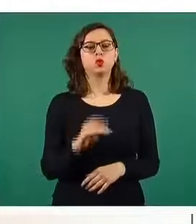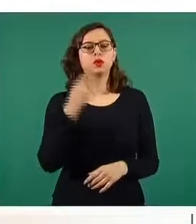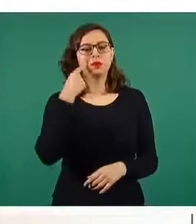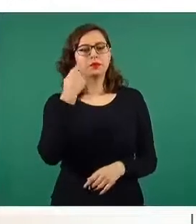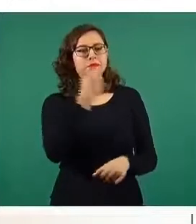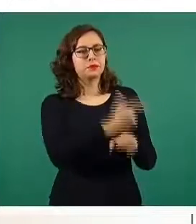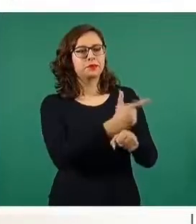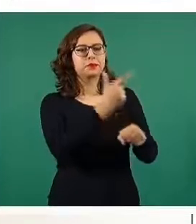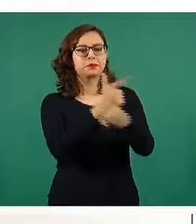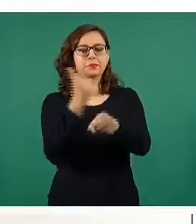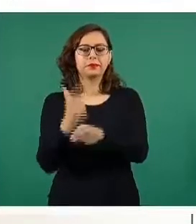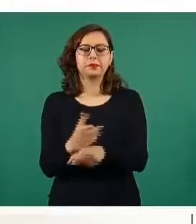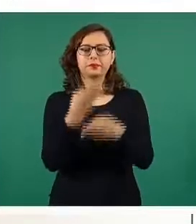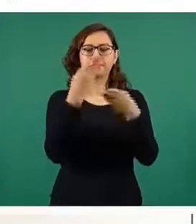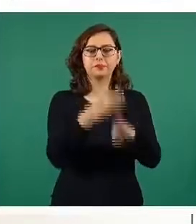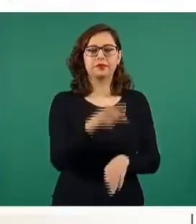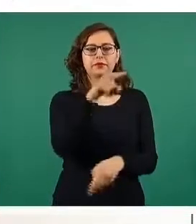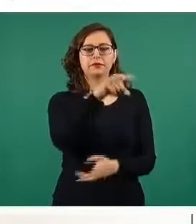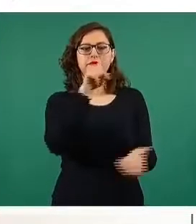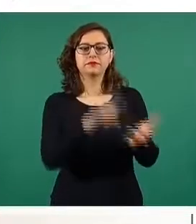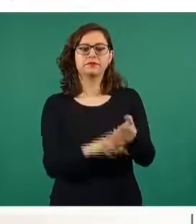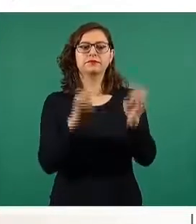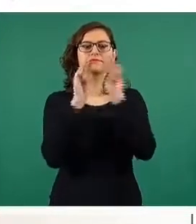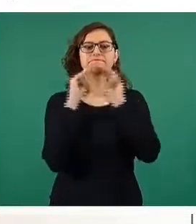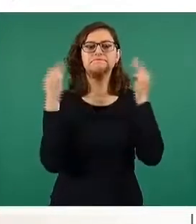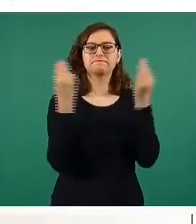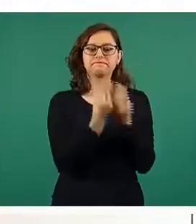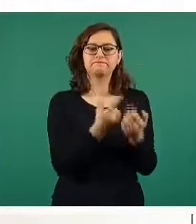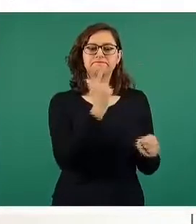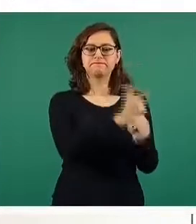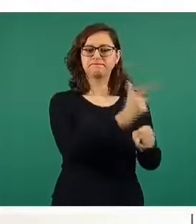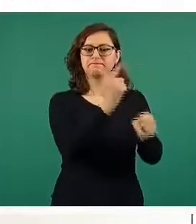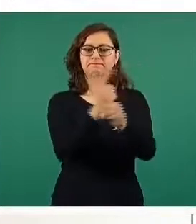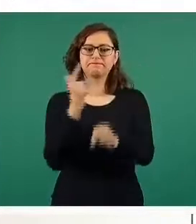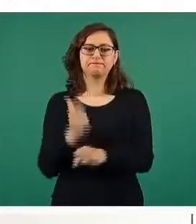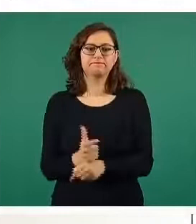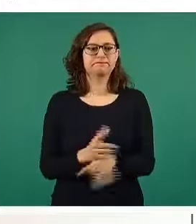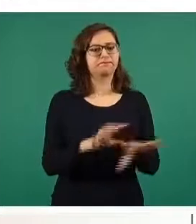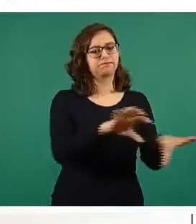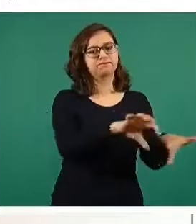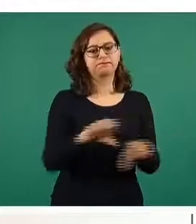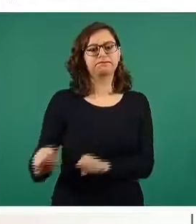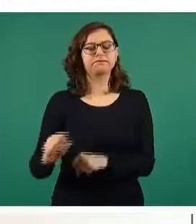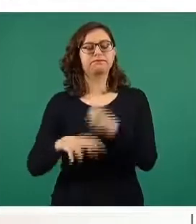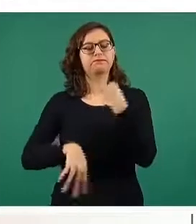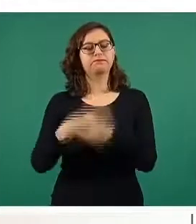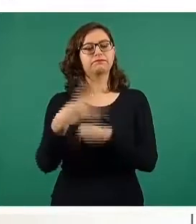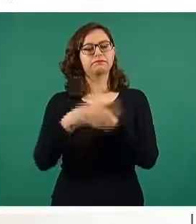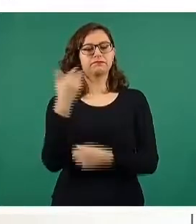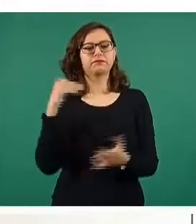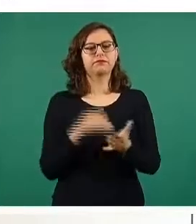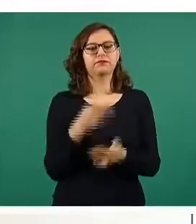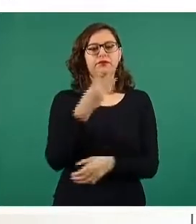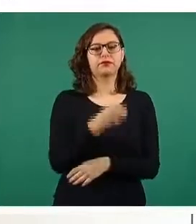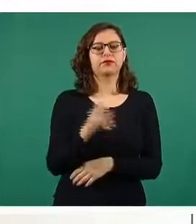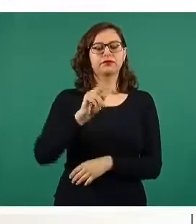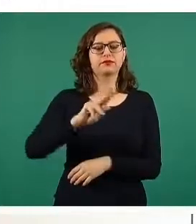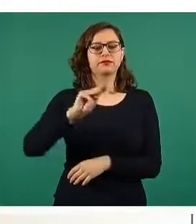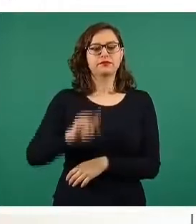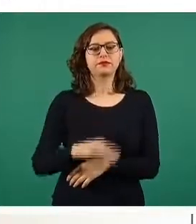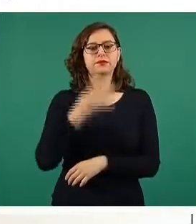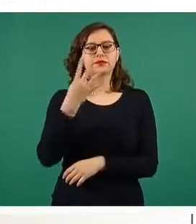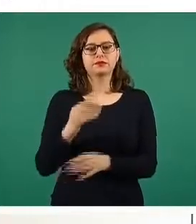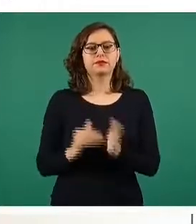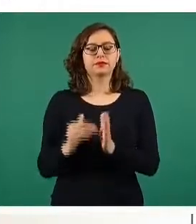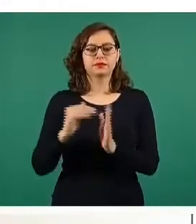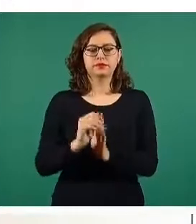se le quitaron a la delincuencia organizada catorce mil trescientos noventa y cuatro millones de pesos más del noventa y dos punto